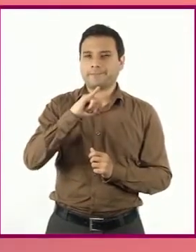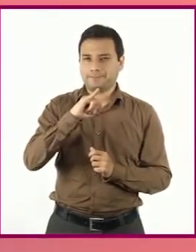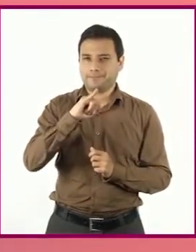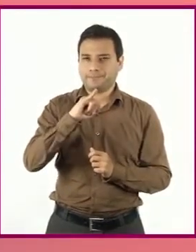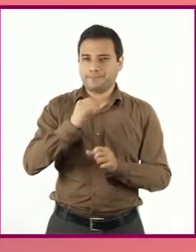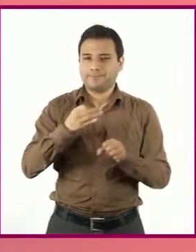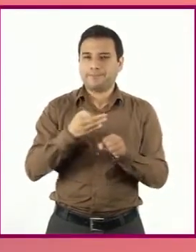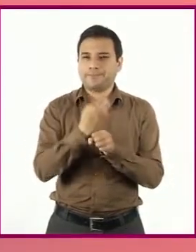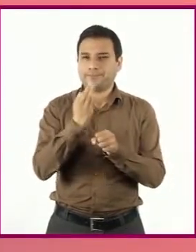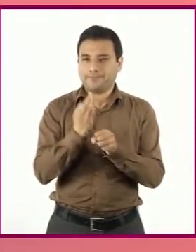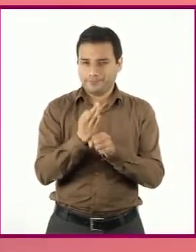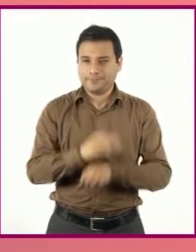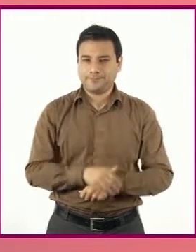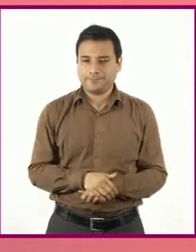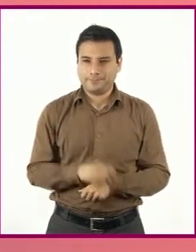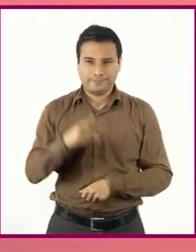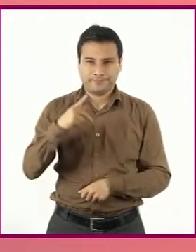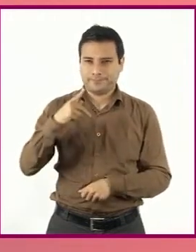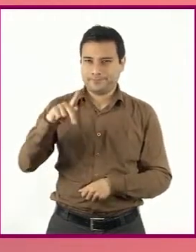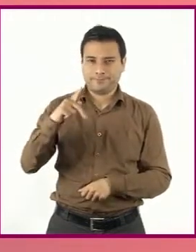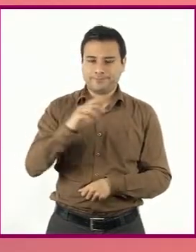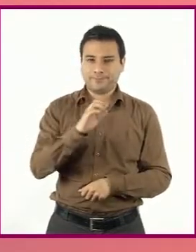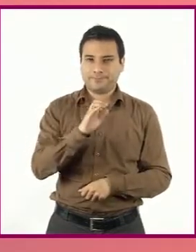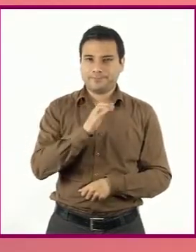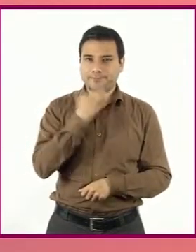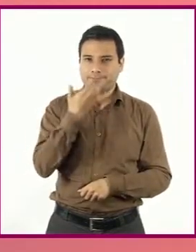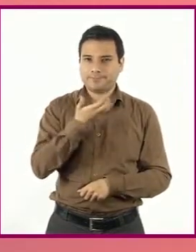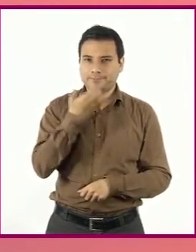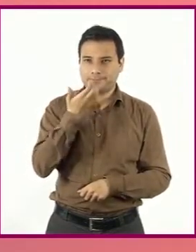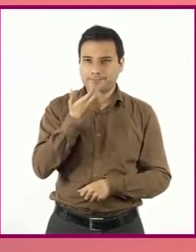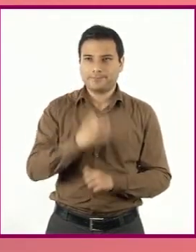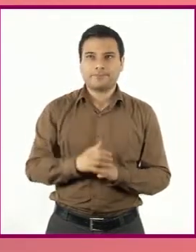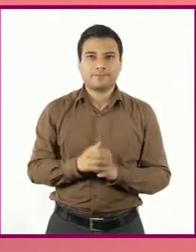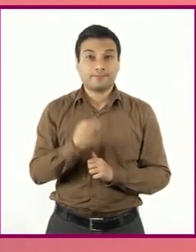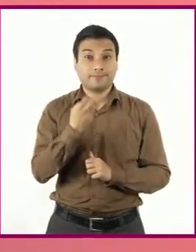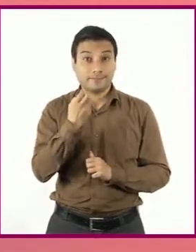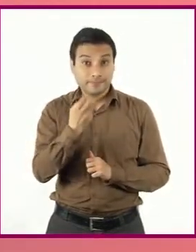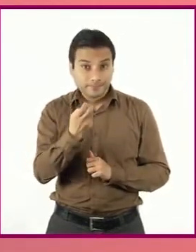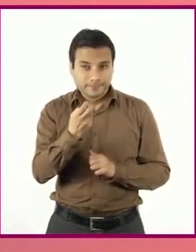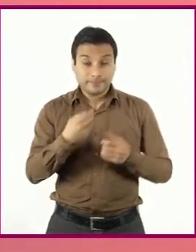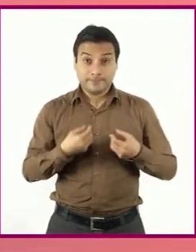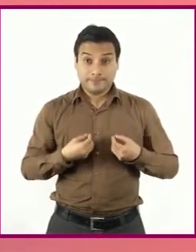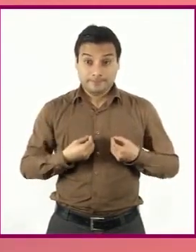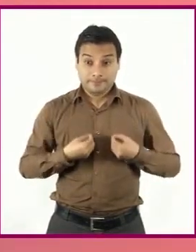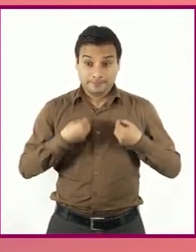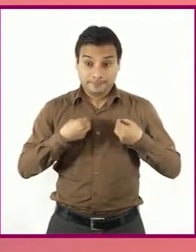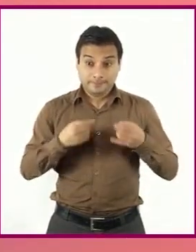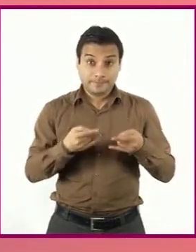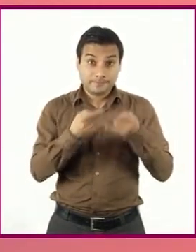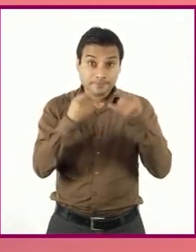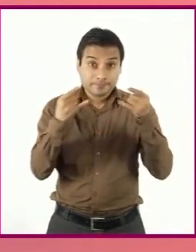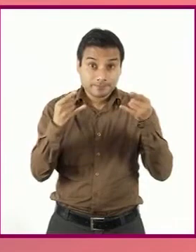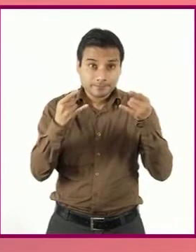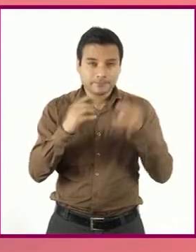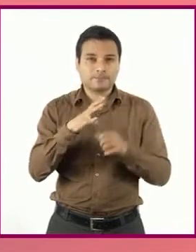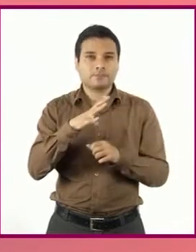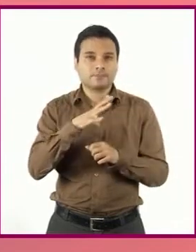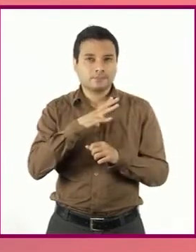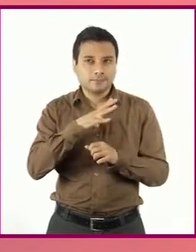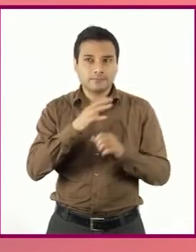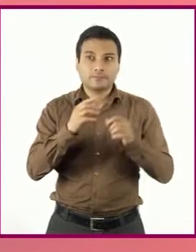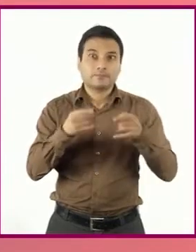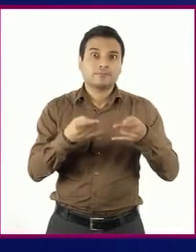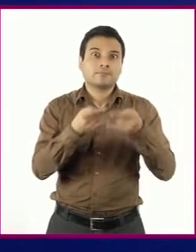Entonces, podríamos decir que es un ejemplo de autobiografía en la que no solo se incluyen aspectos